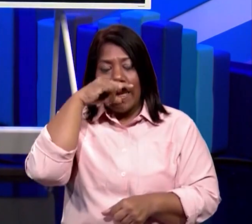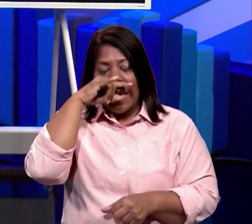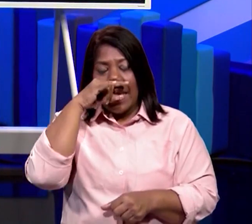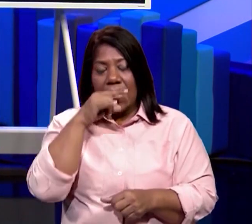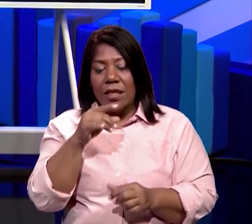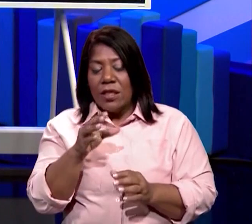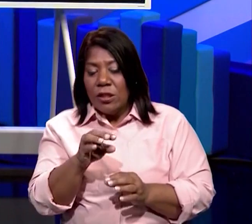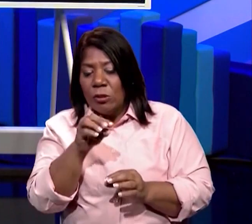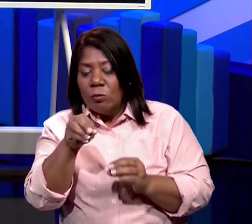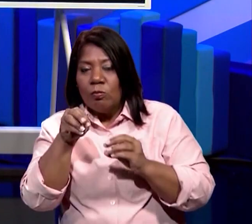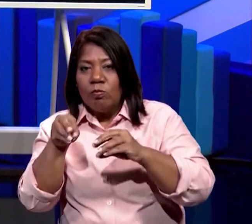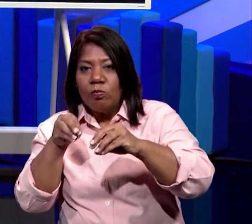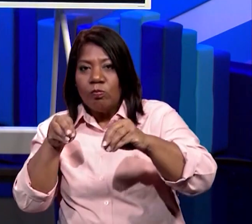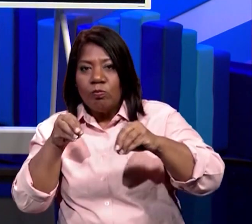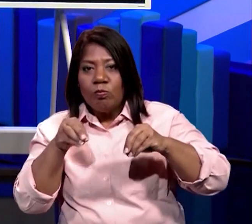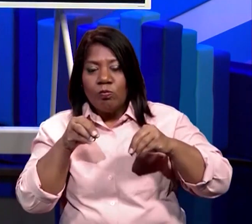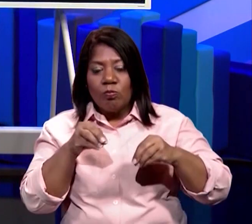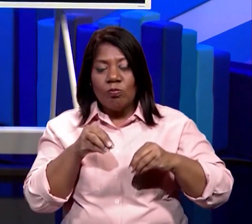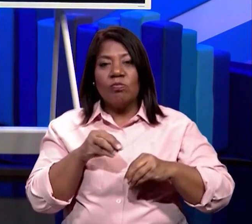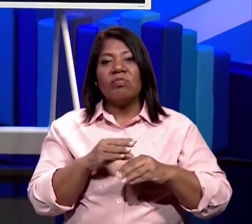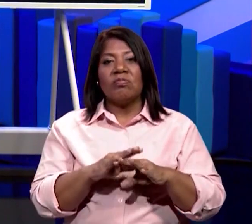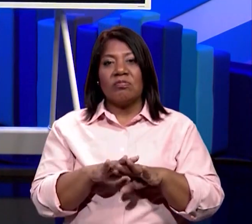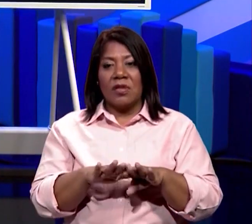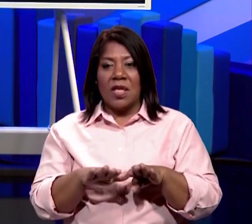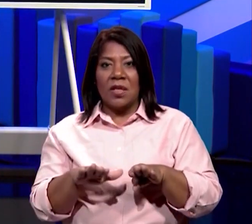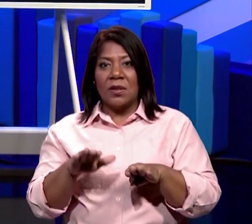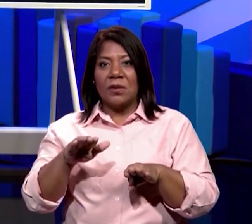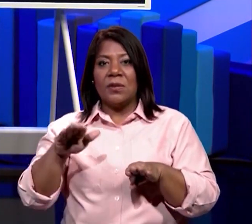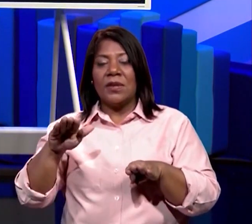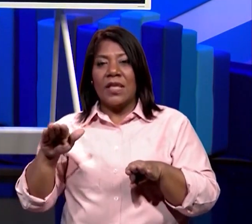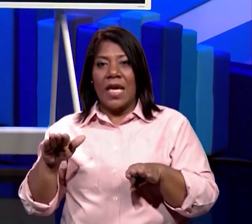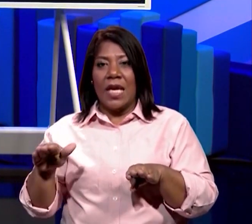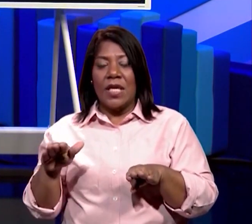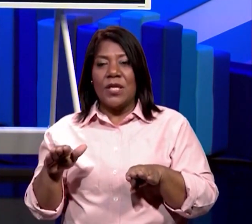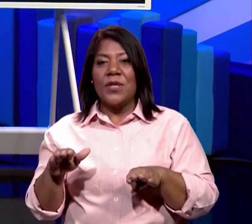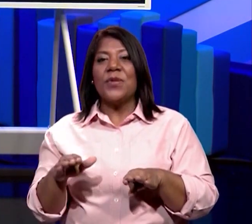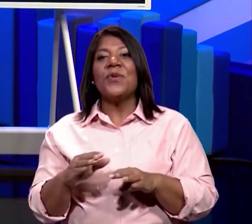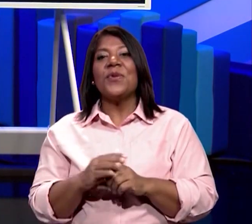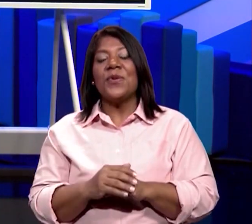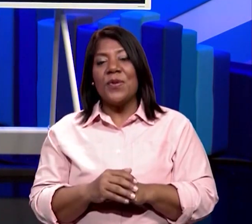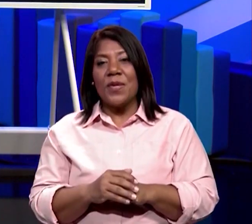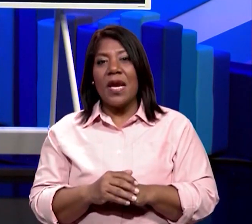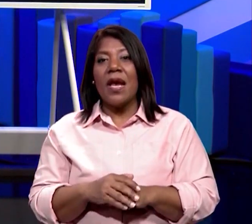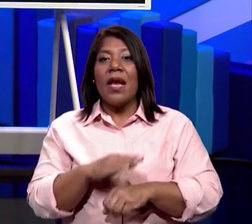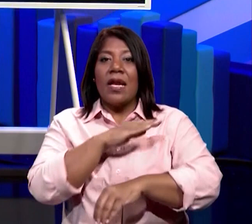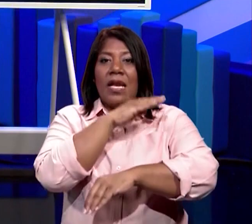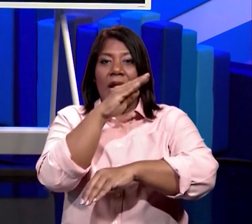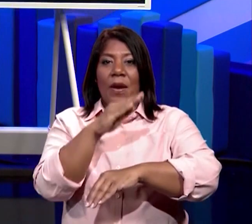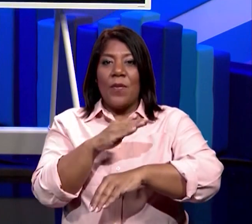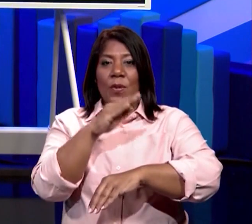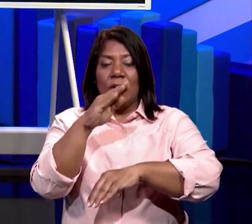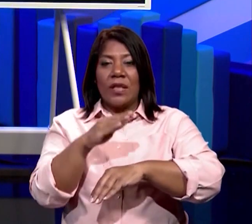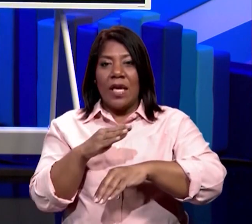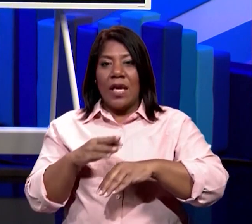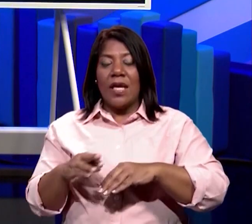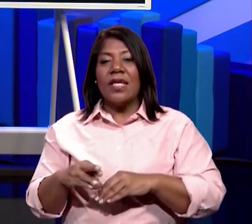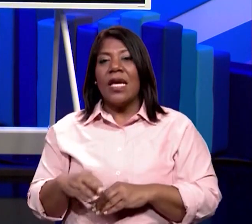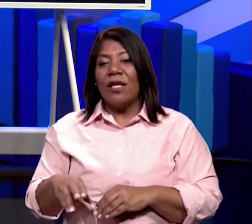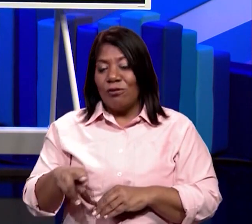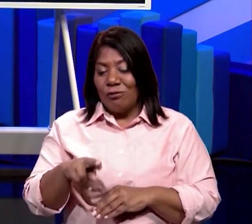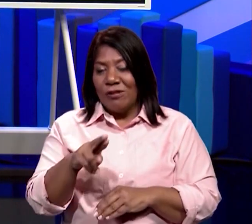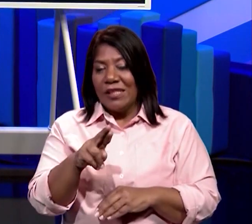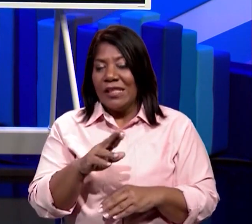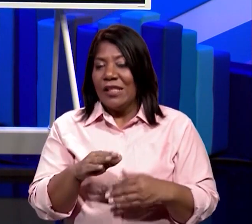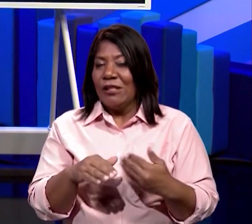todas las llanuras, los ríos, Trabajamos las formas de relieve y aprendemos mucho